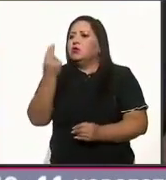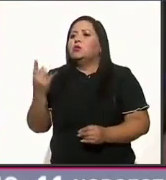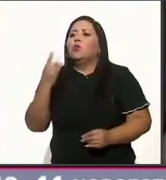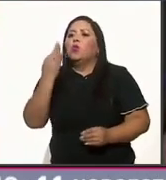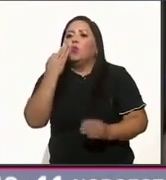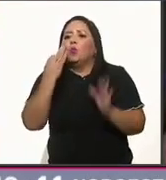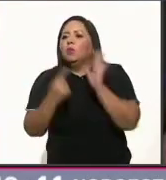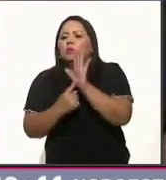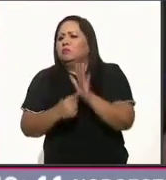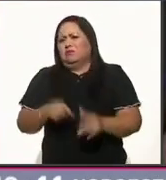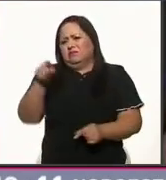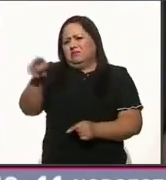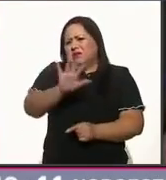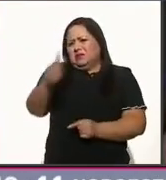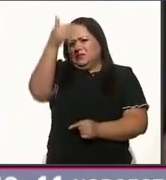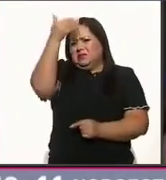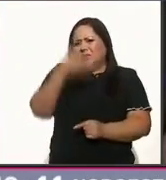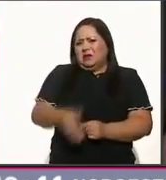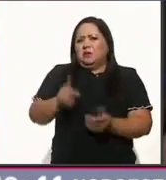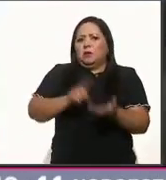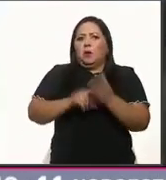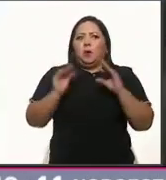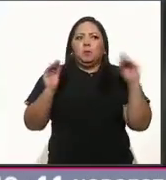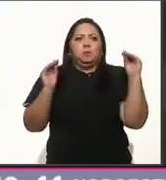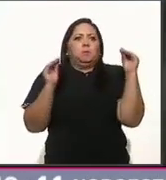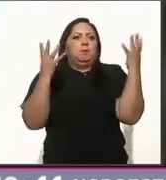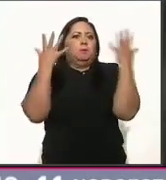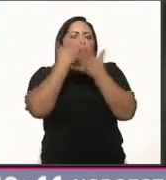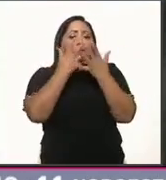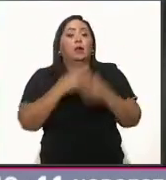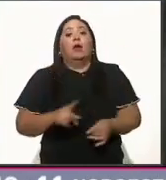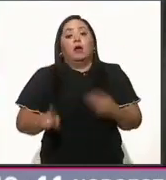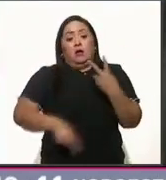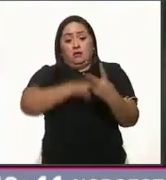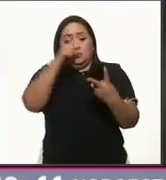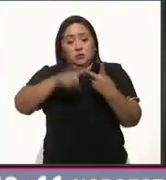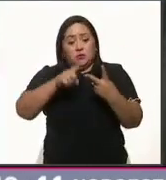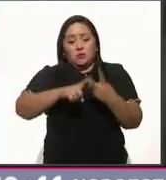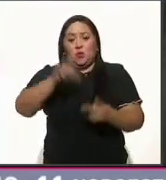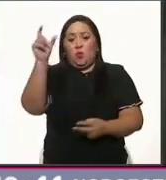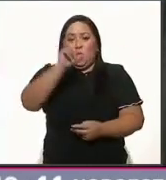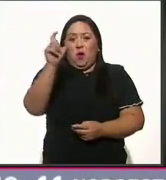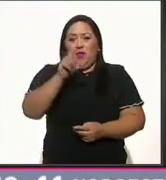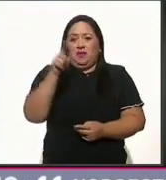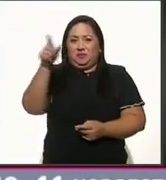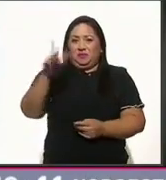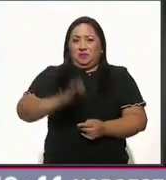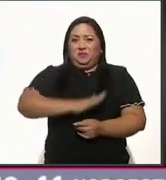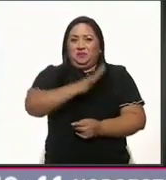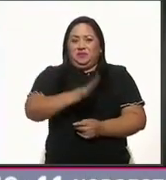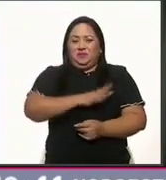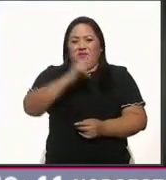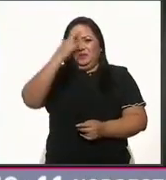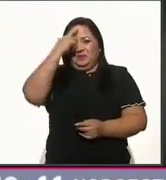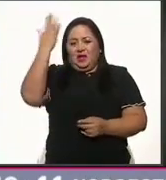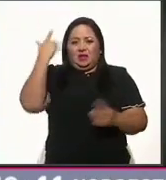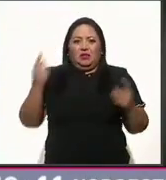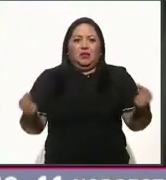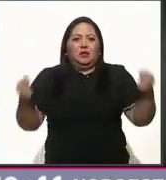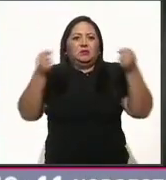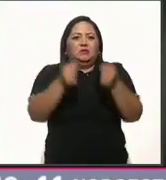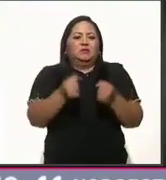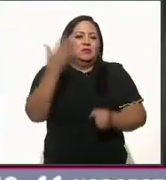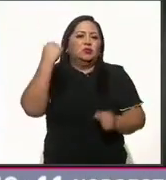que es un asesino, pues él lo ha reconocido con su silencio. La segunda ocasión en que se increpó a García Luna fue en la comparecencia que